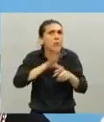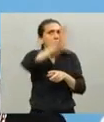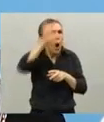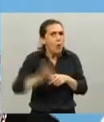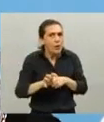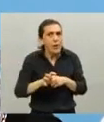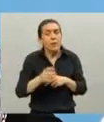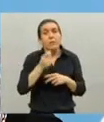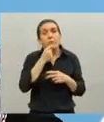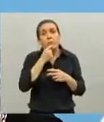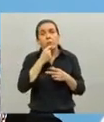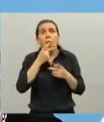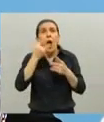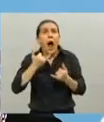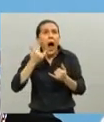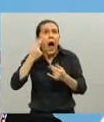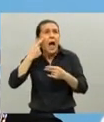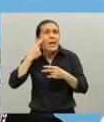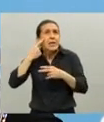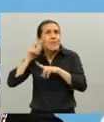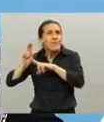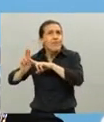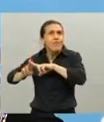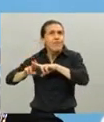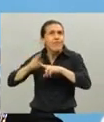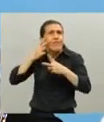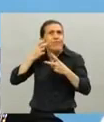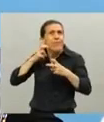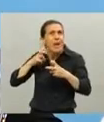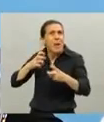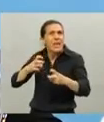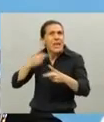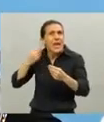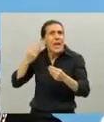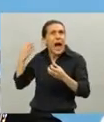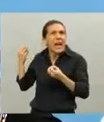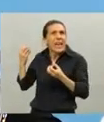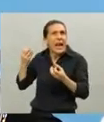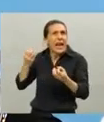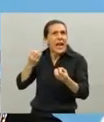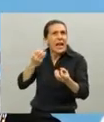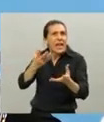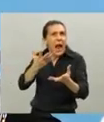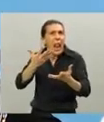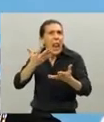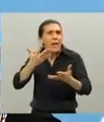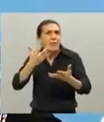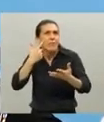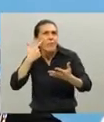Si uno revisa los resultados, en verdad son resultados